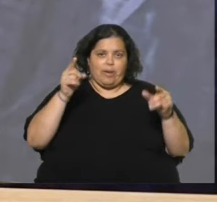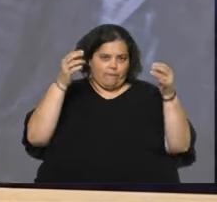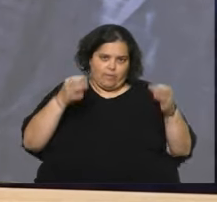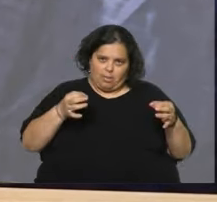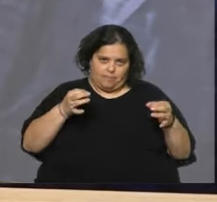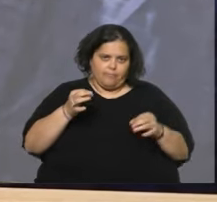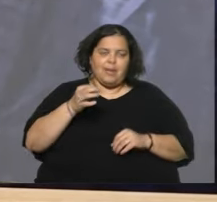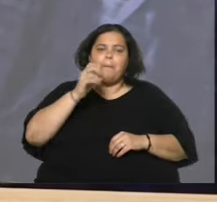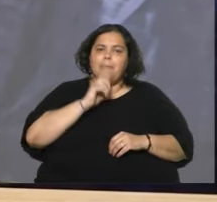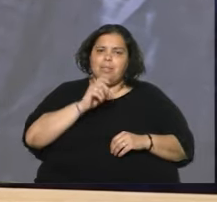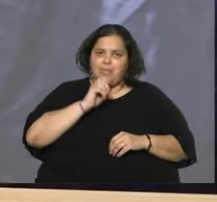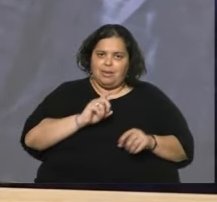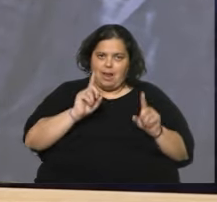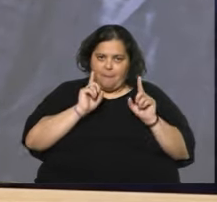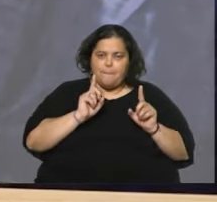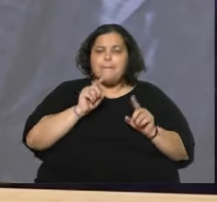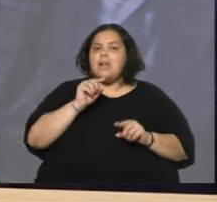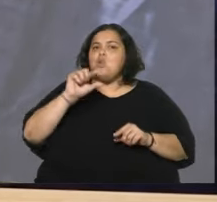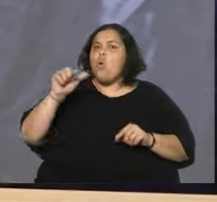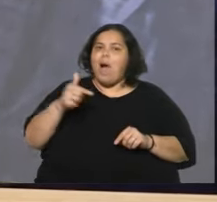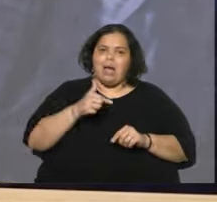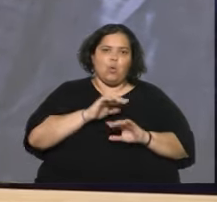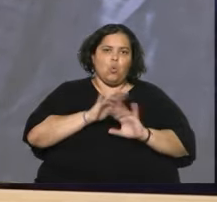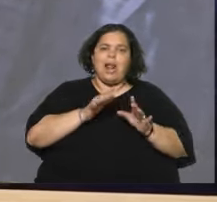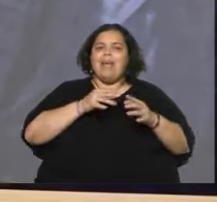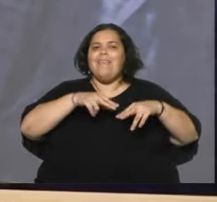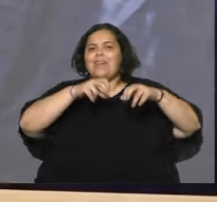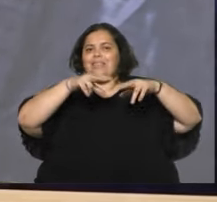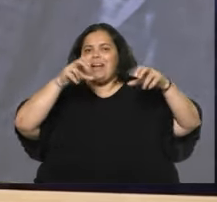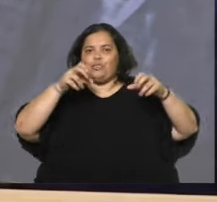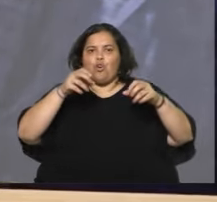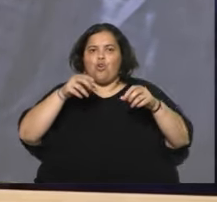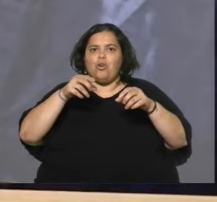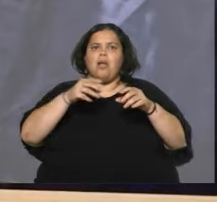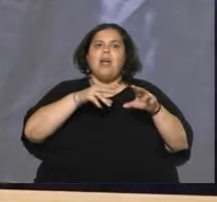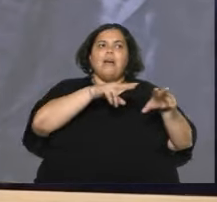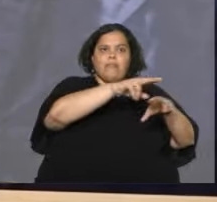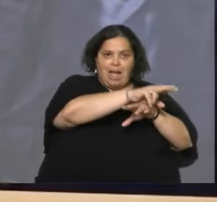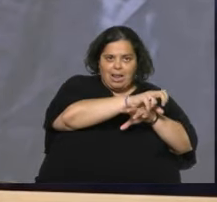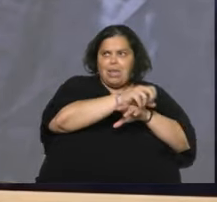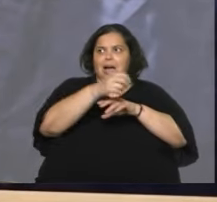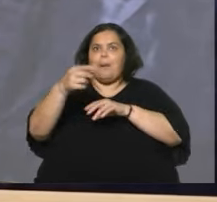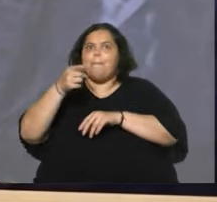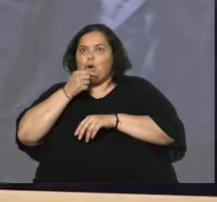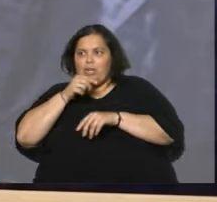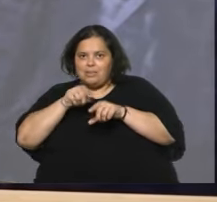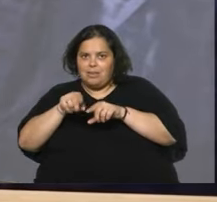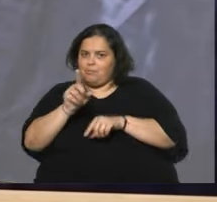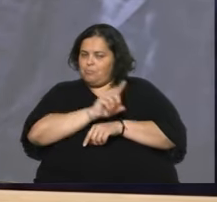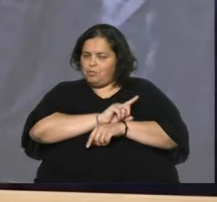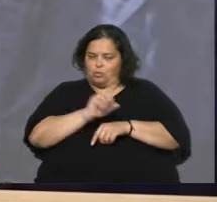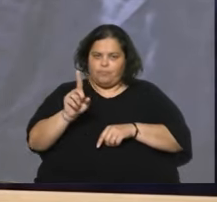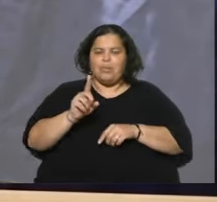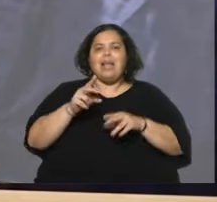No ha habido una investigación paralela por parte de la policía. La policía,